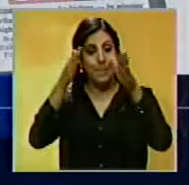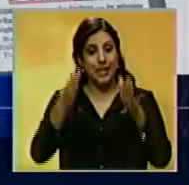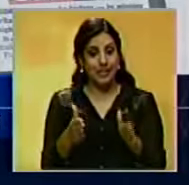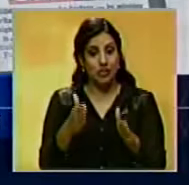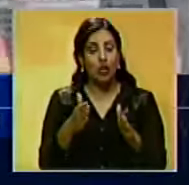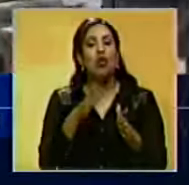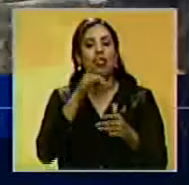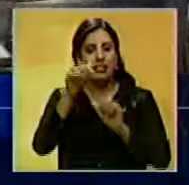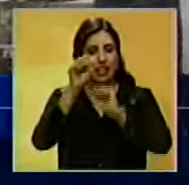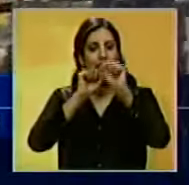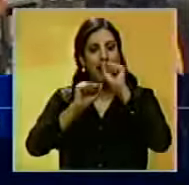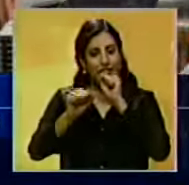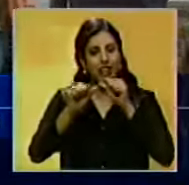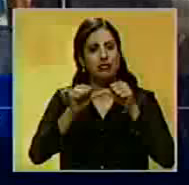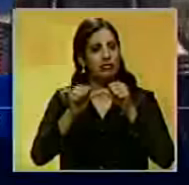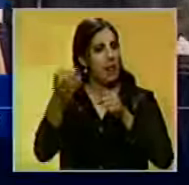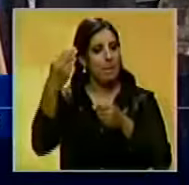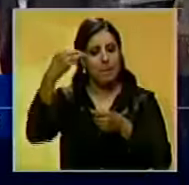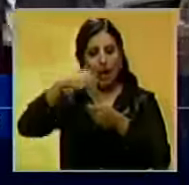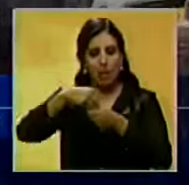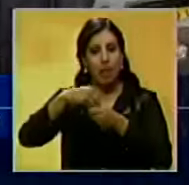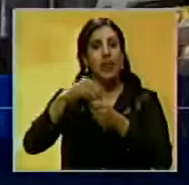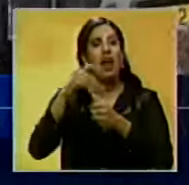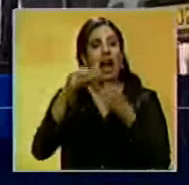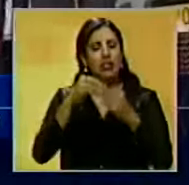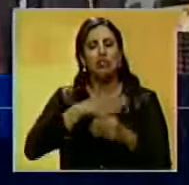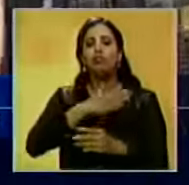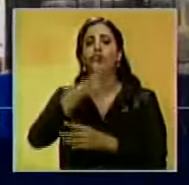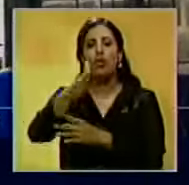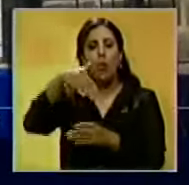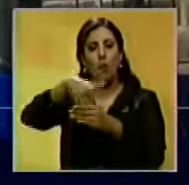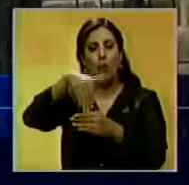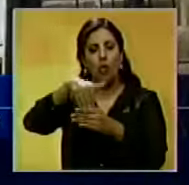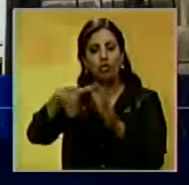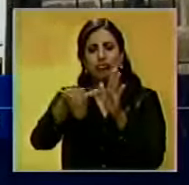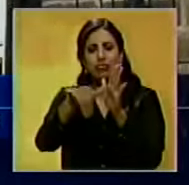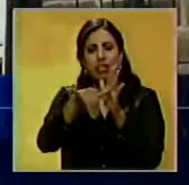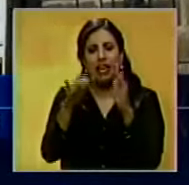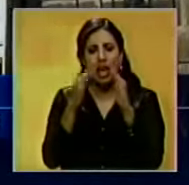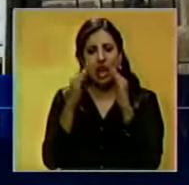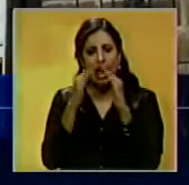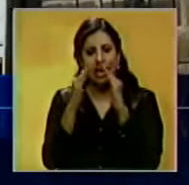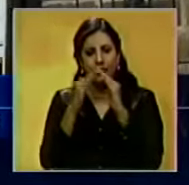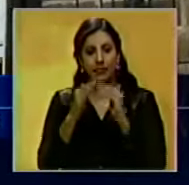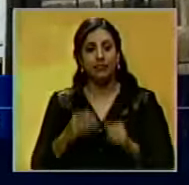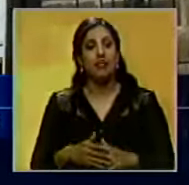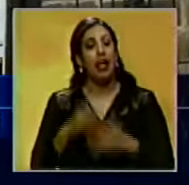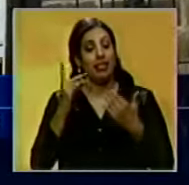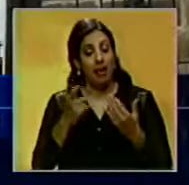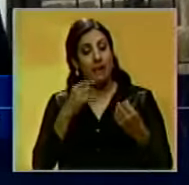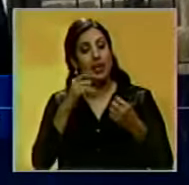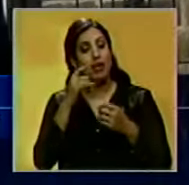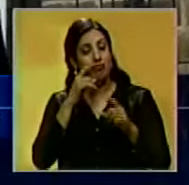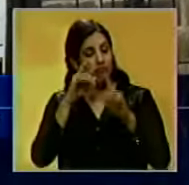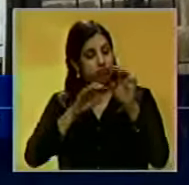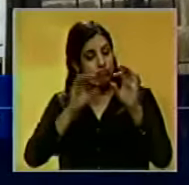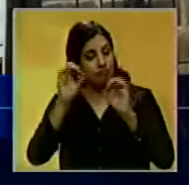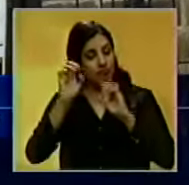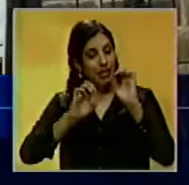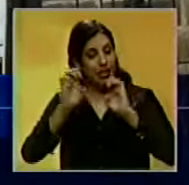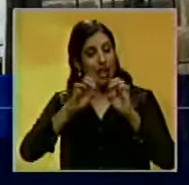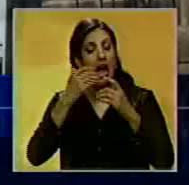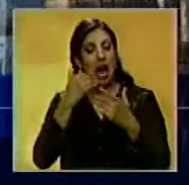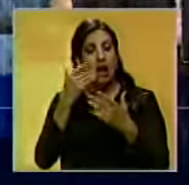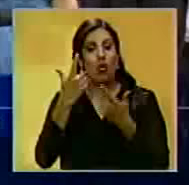Cameron, defensor de la continuación en el bloque, ejerció su derecho al voto cerca de su residencia oficial. Según los sondeos, la firma